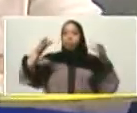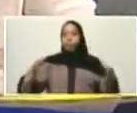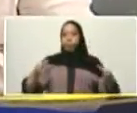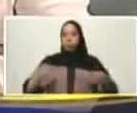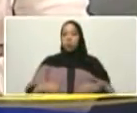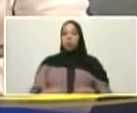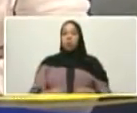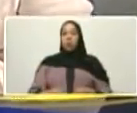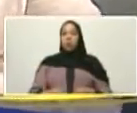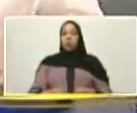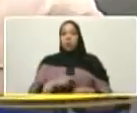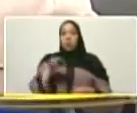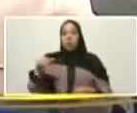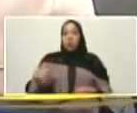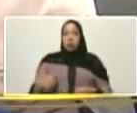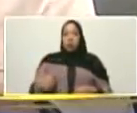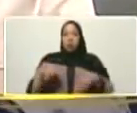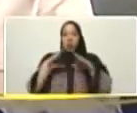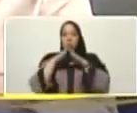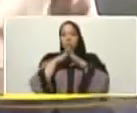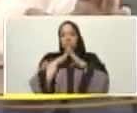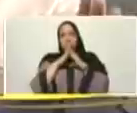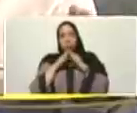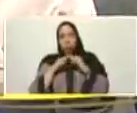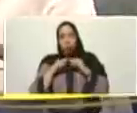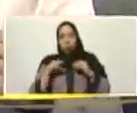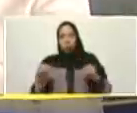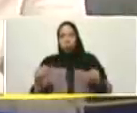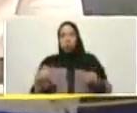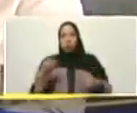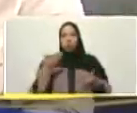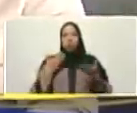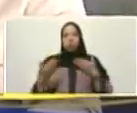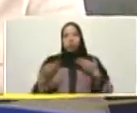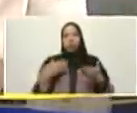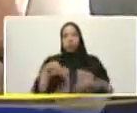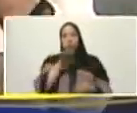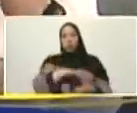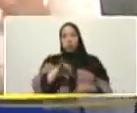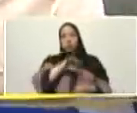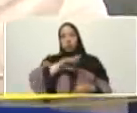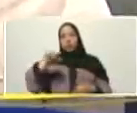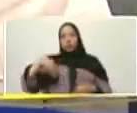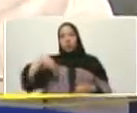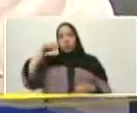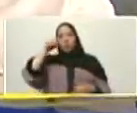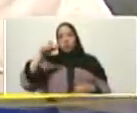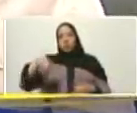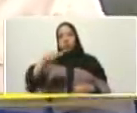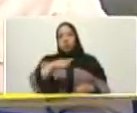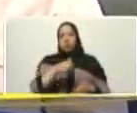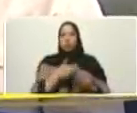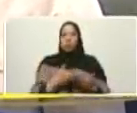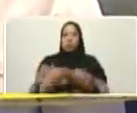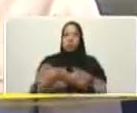este es un urbanismo que tiene todas las condiciones todos los servicios públicos para nuestro pueblo adelante presidente